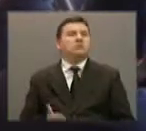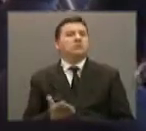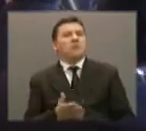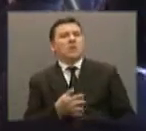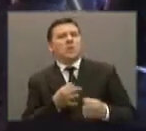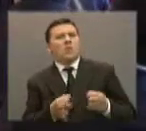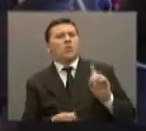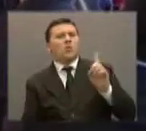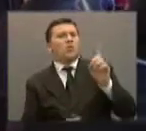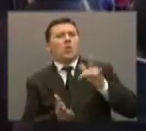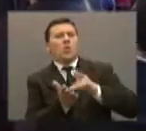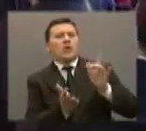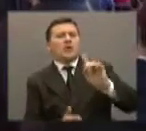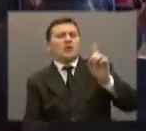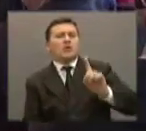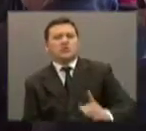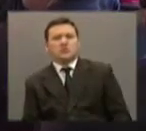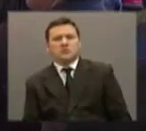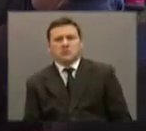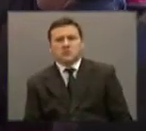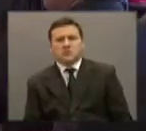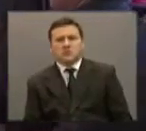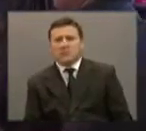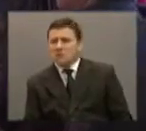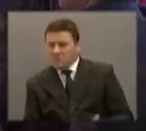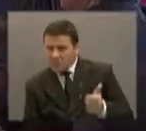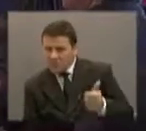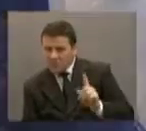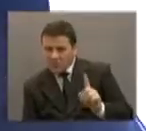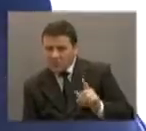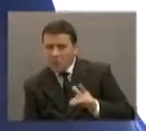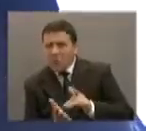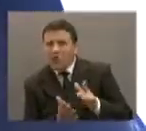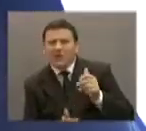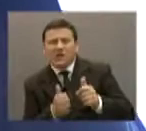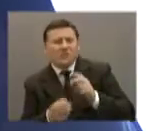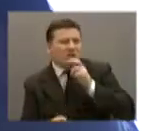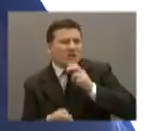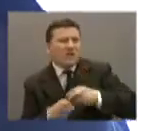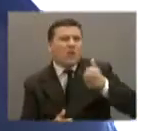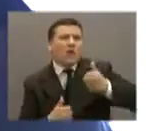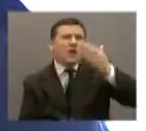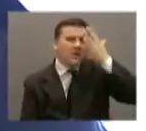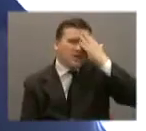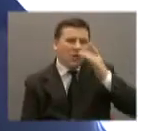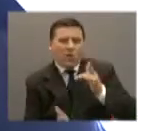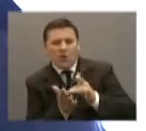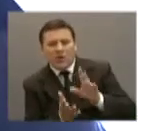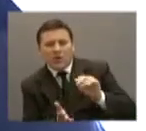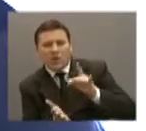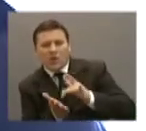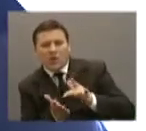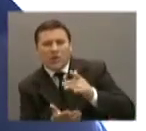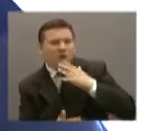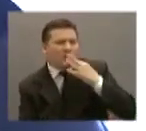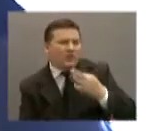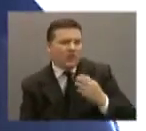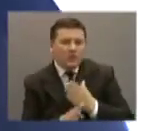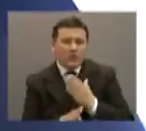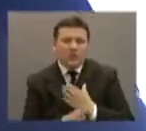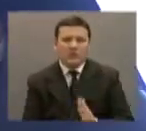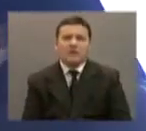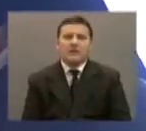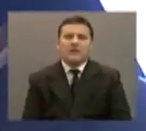no es urgente, ¿sí? Entonces es relativamente difícil saber que es una urgencia de verdad y que no.